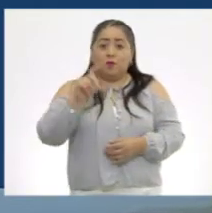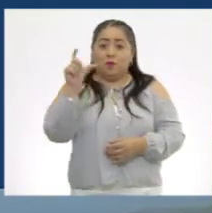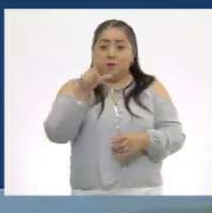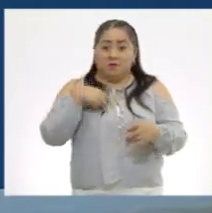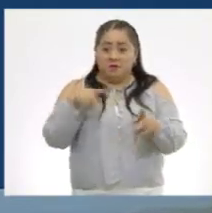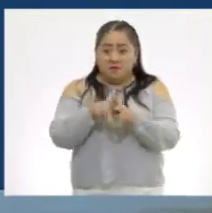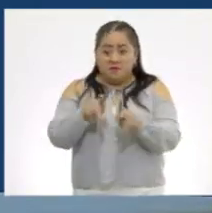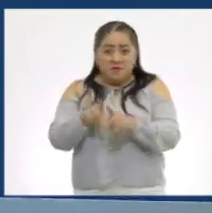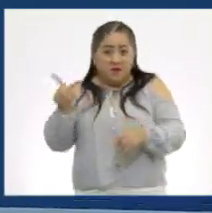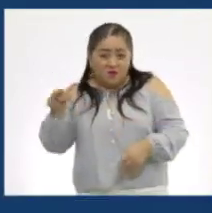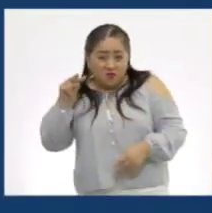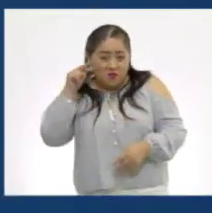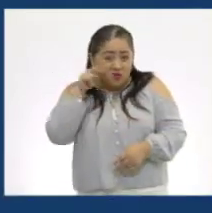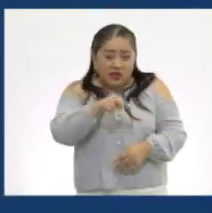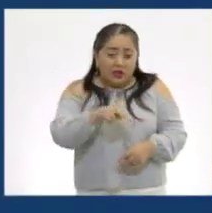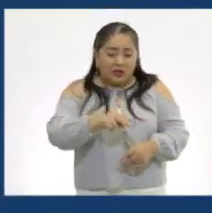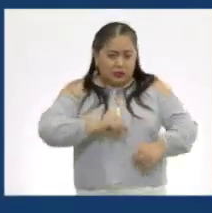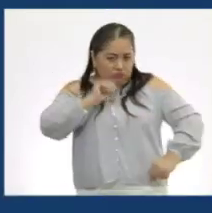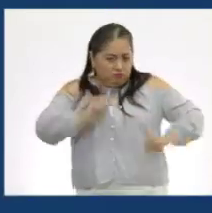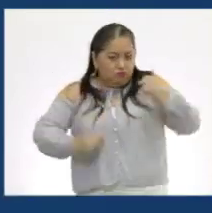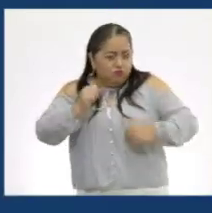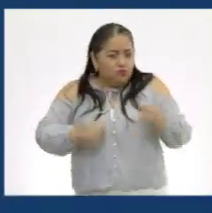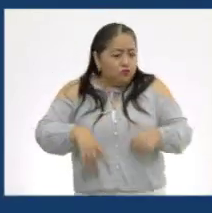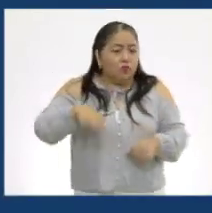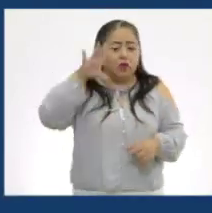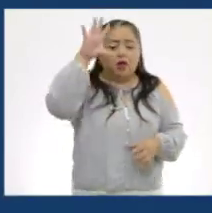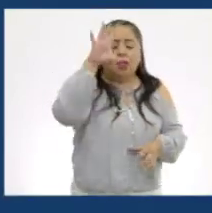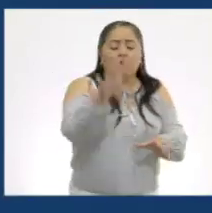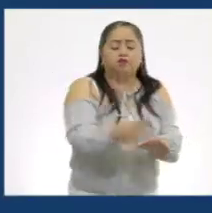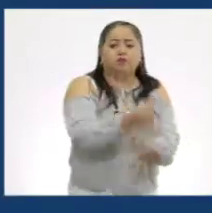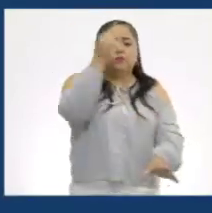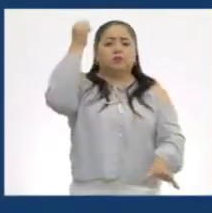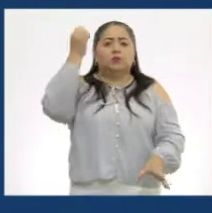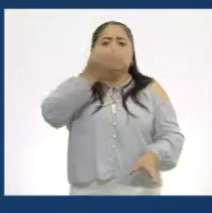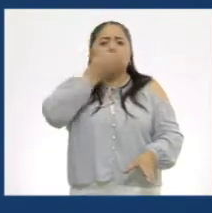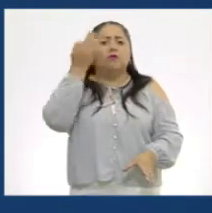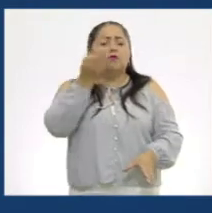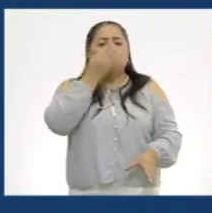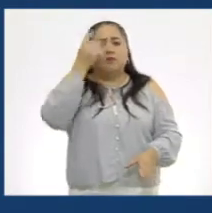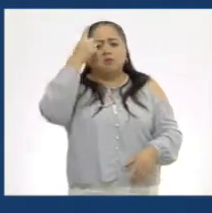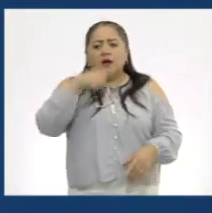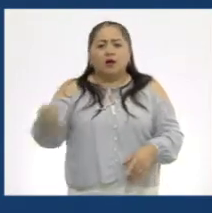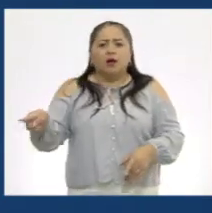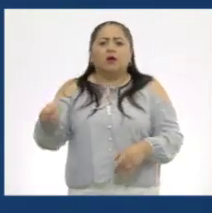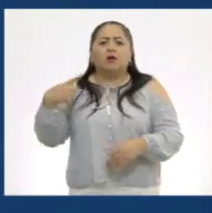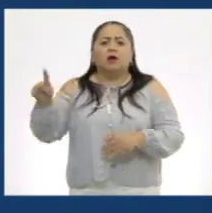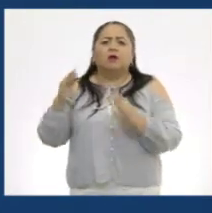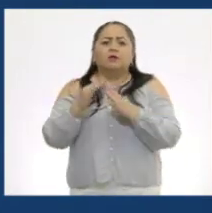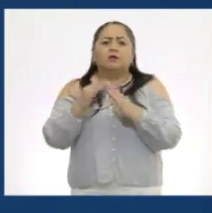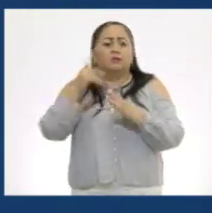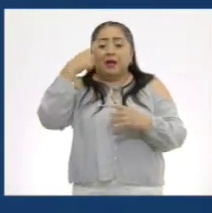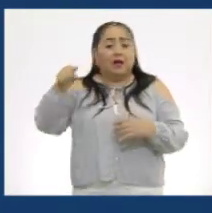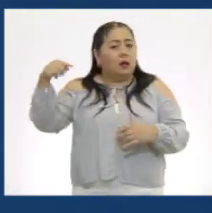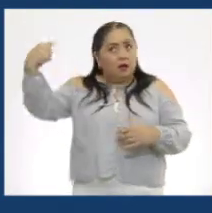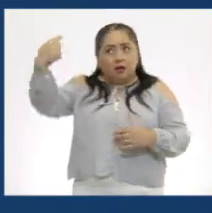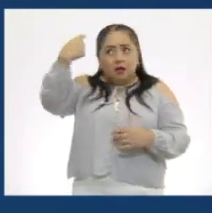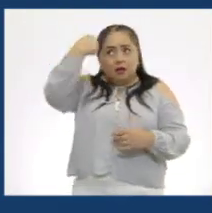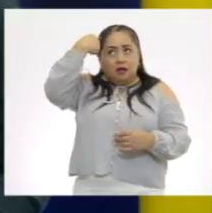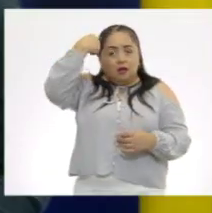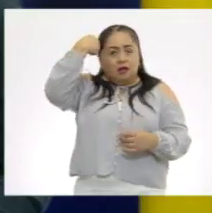prima la vio, fue a la maceta y arrancó la flor para ponerla en su cabello.